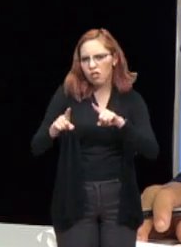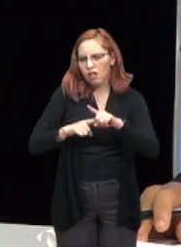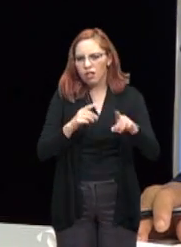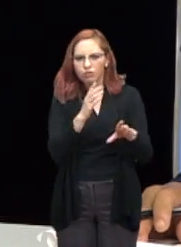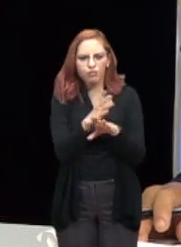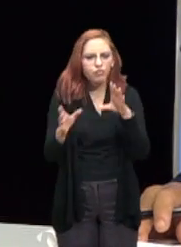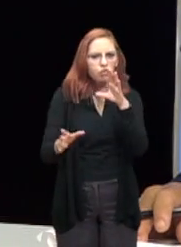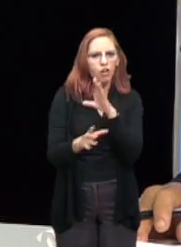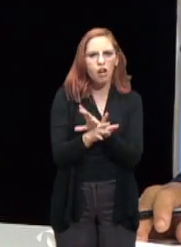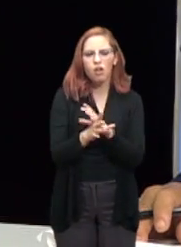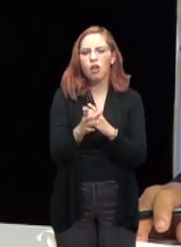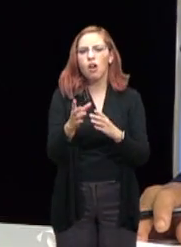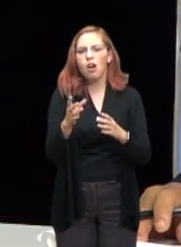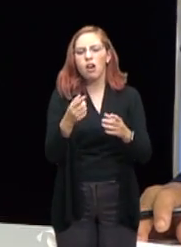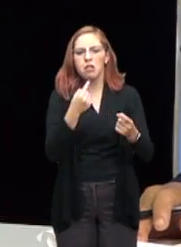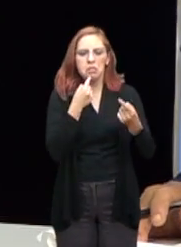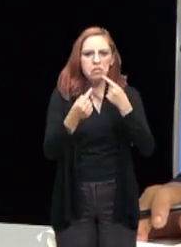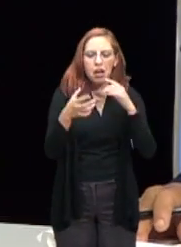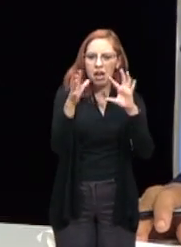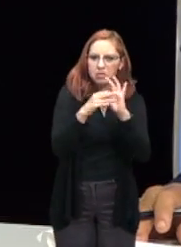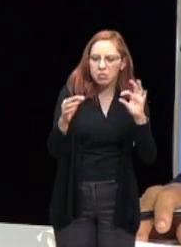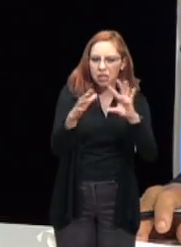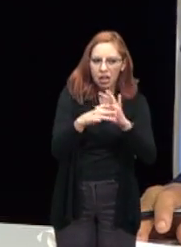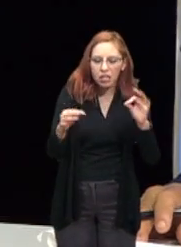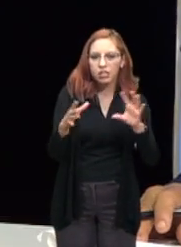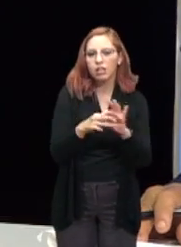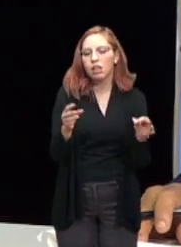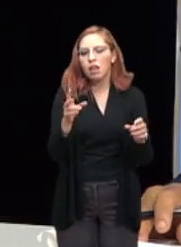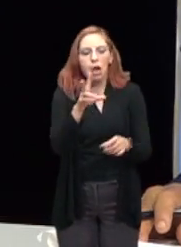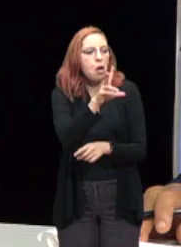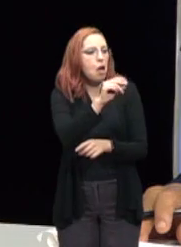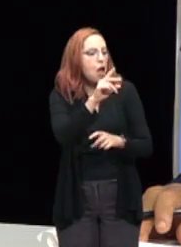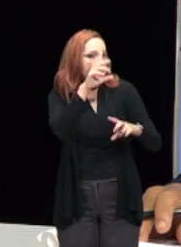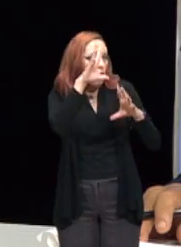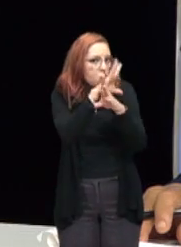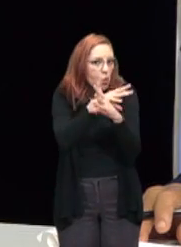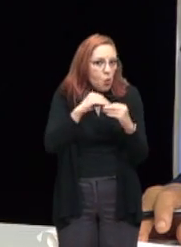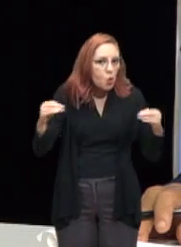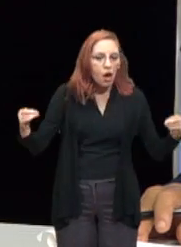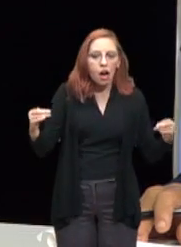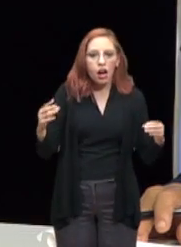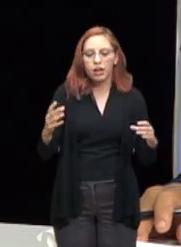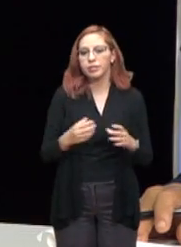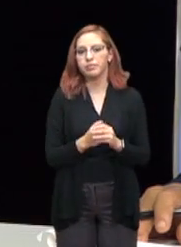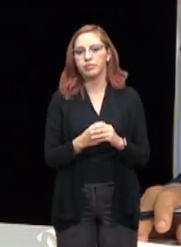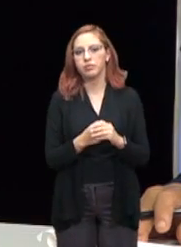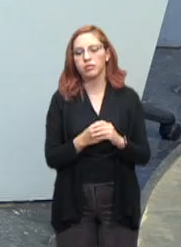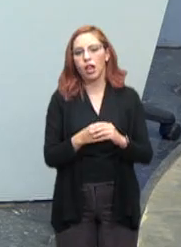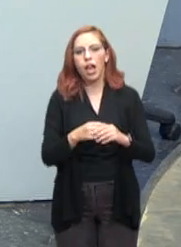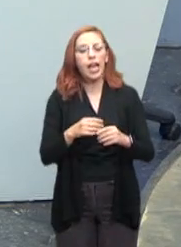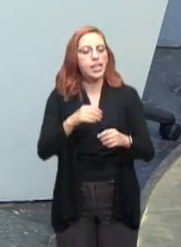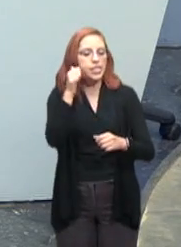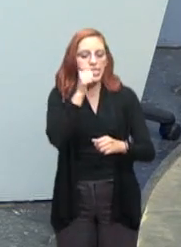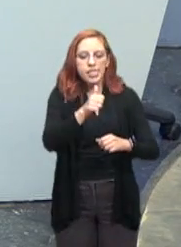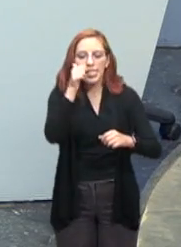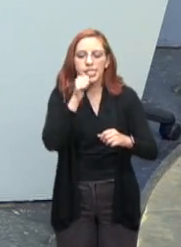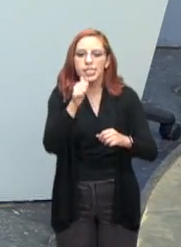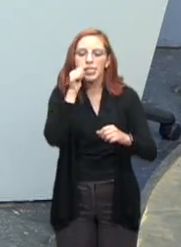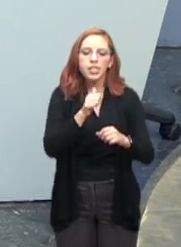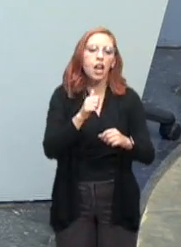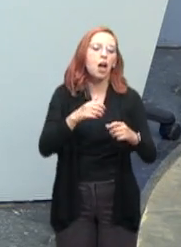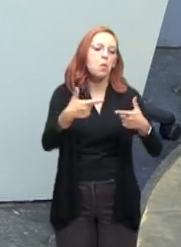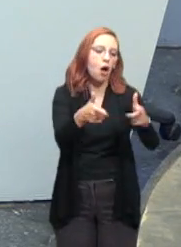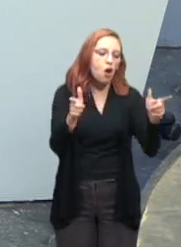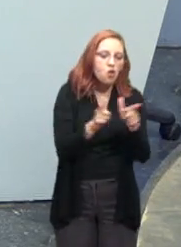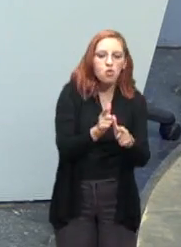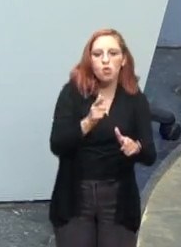que da el presidente, que no desaparecerán en todo, que obviamente privilegiarán a los grupos vulnerables,